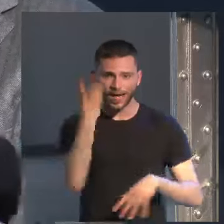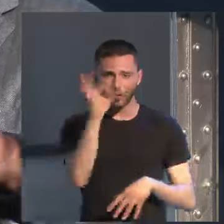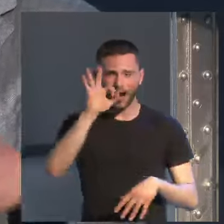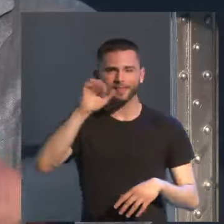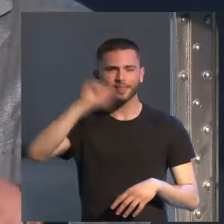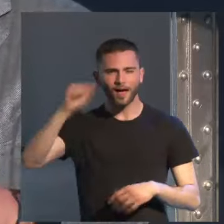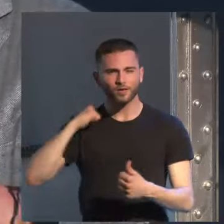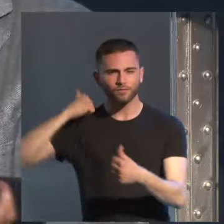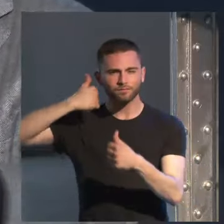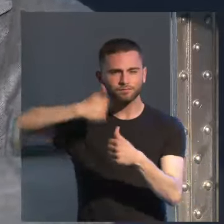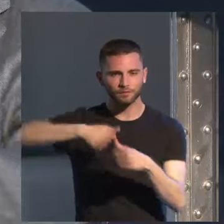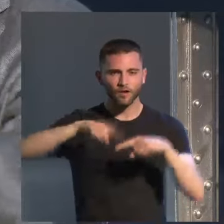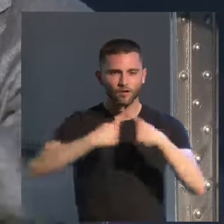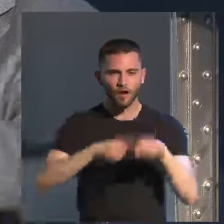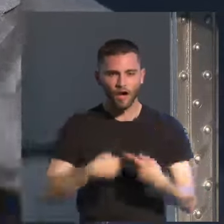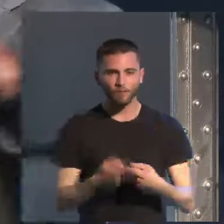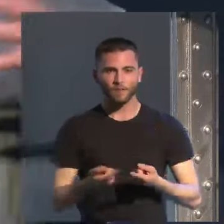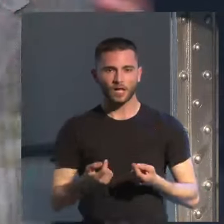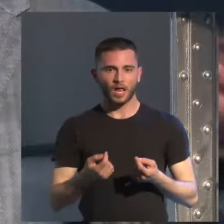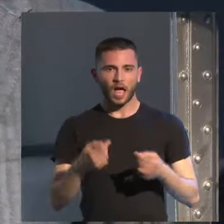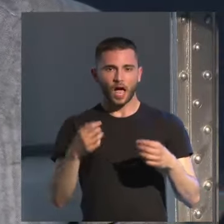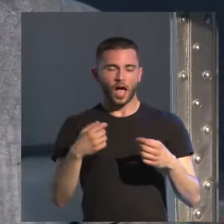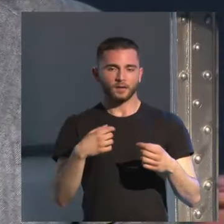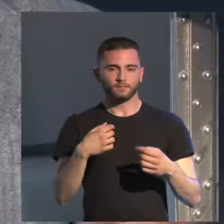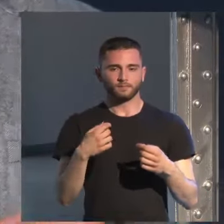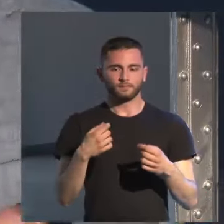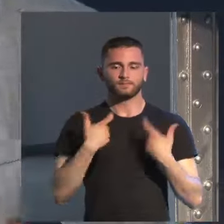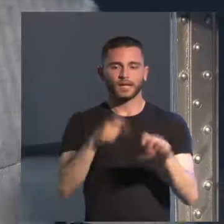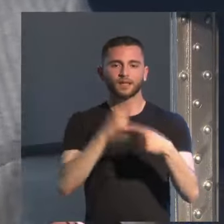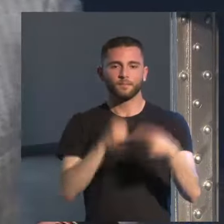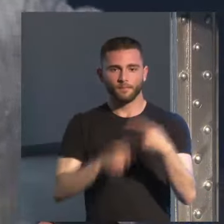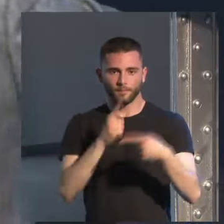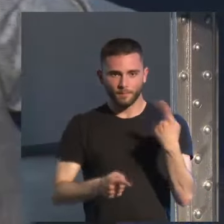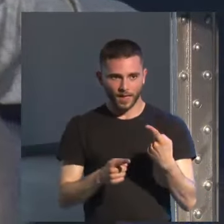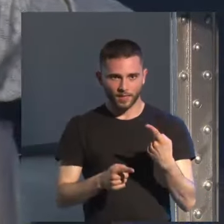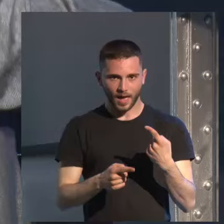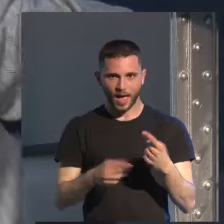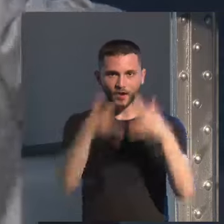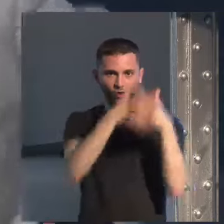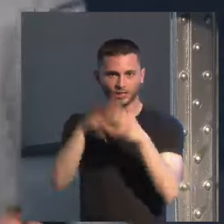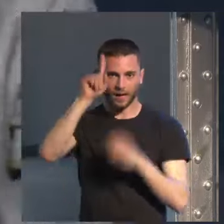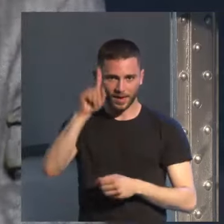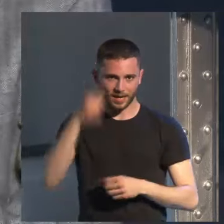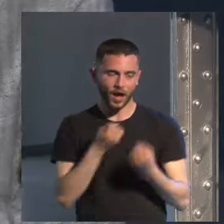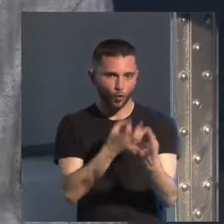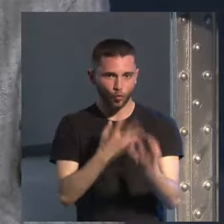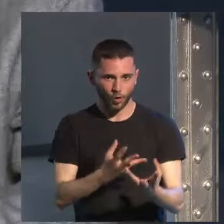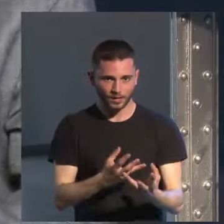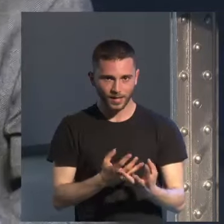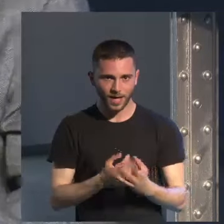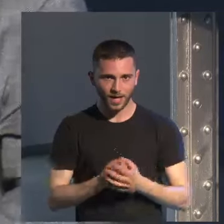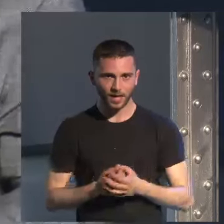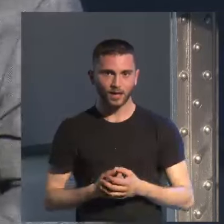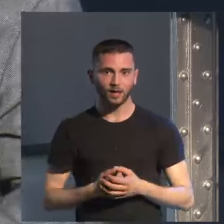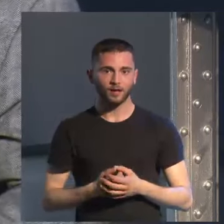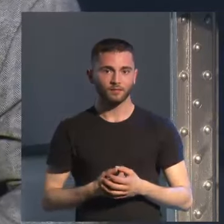de una familia de la clase media norteamericana y crea todo un espacio para entender qué cosa pasó en ese país un